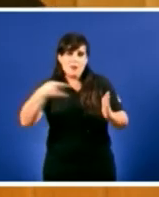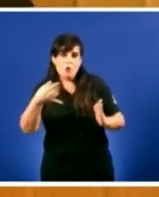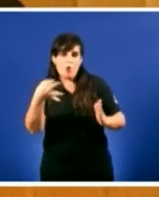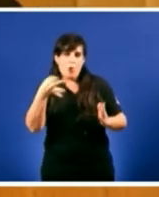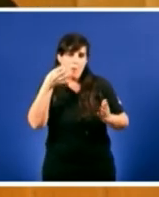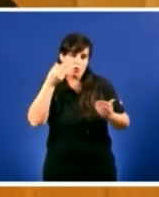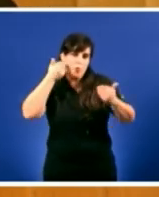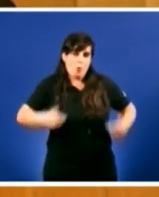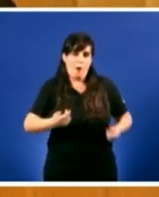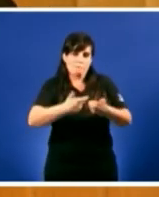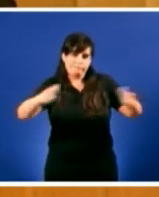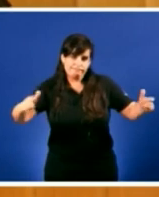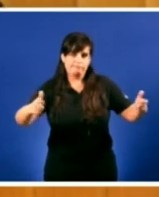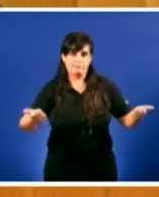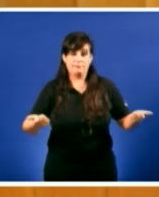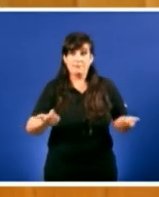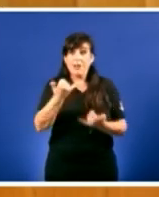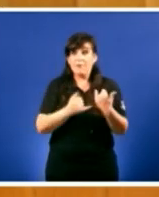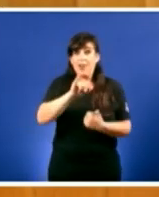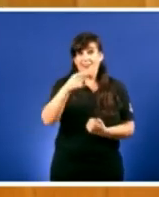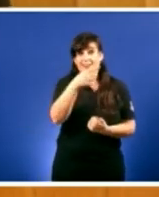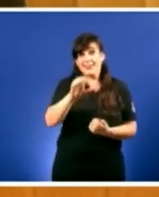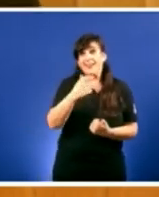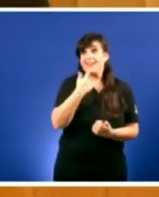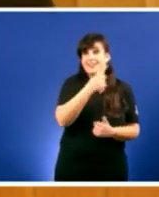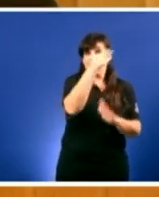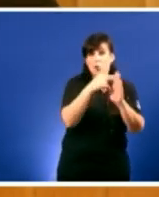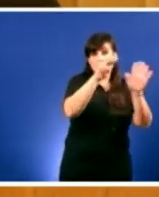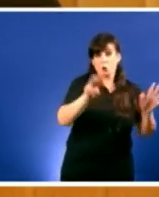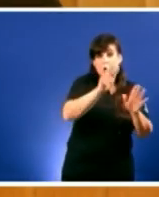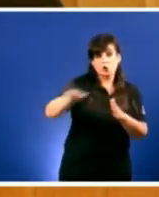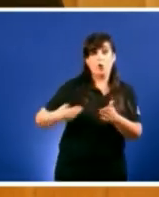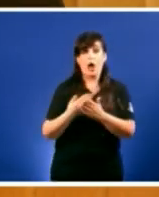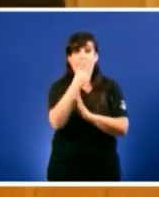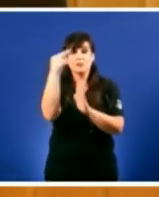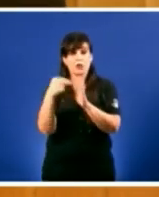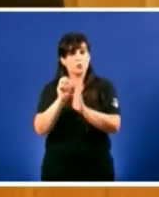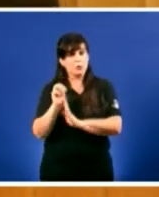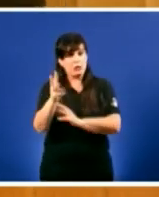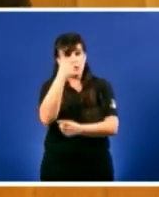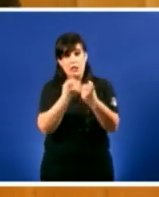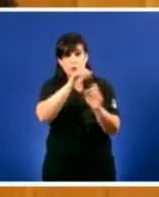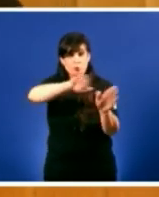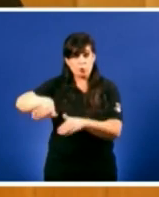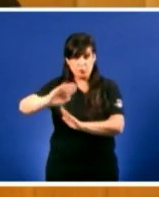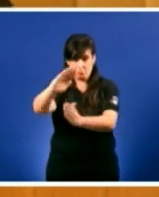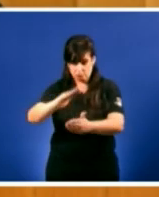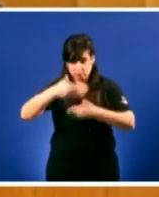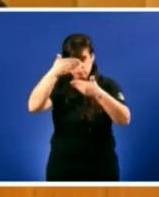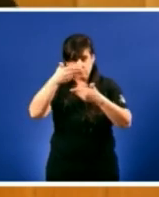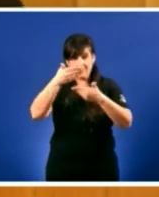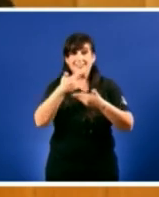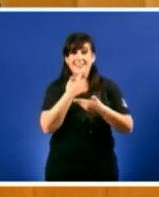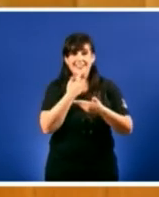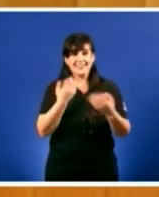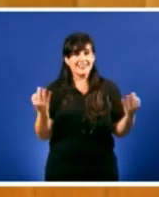e segundo o IG entre 2008 e 2013 últimos datos disponibles as empresas con actividade